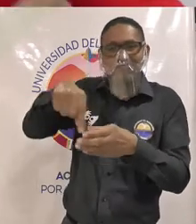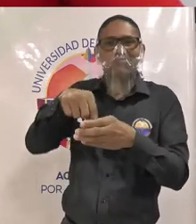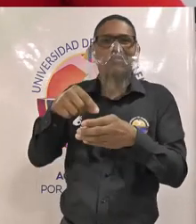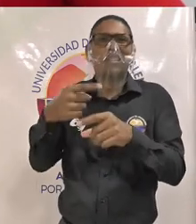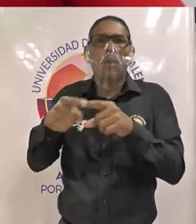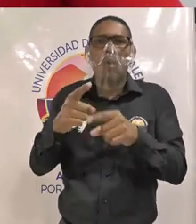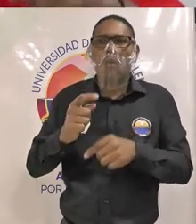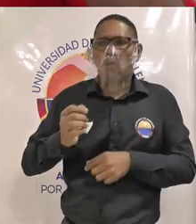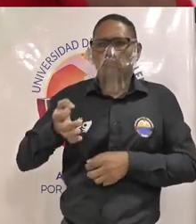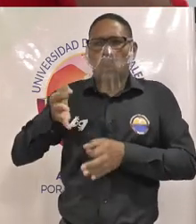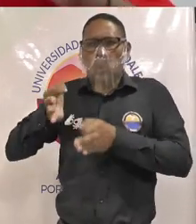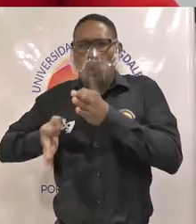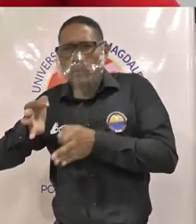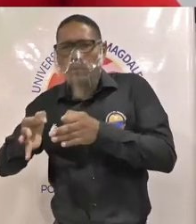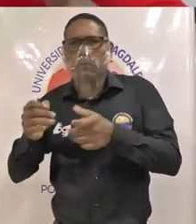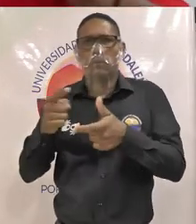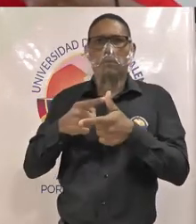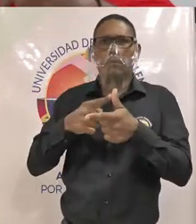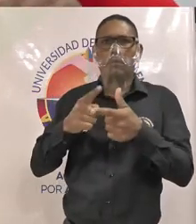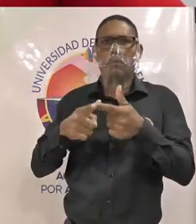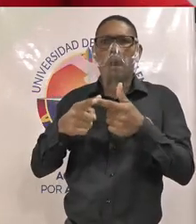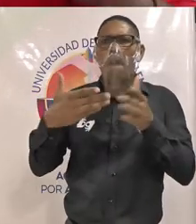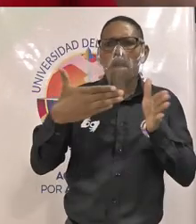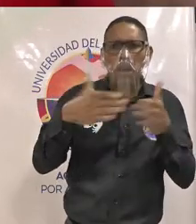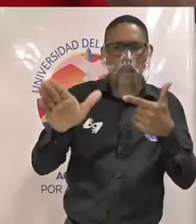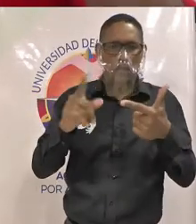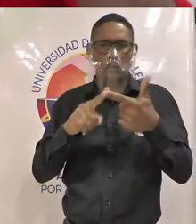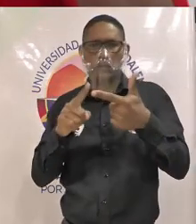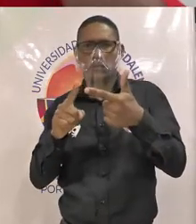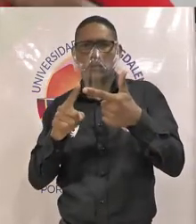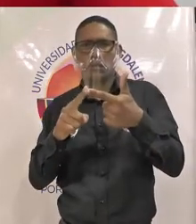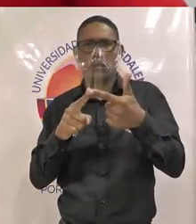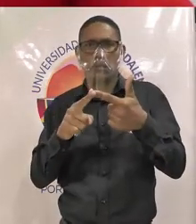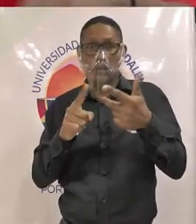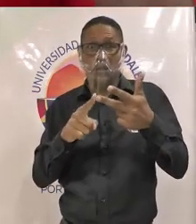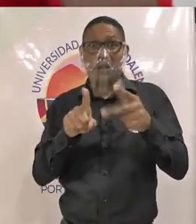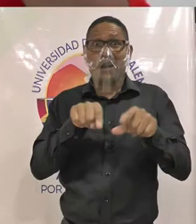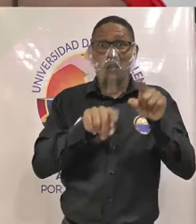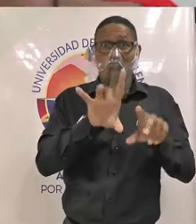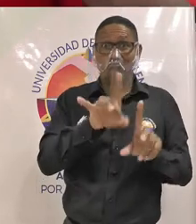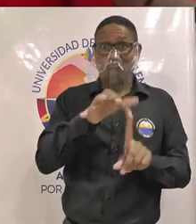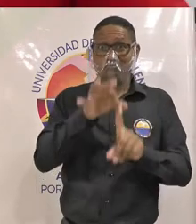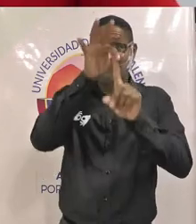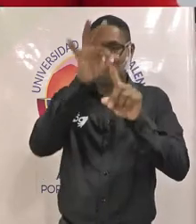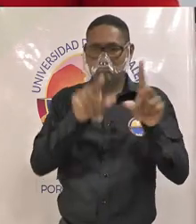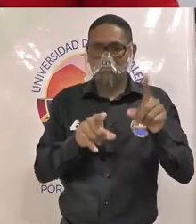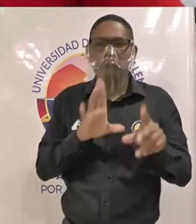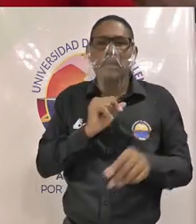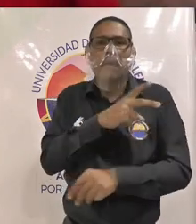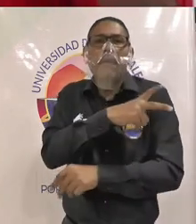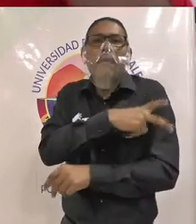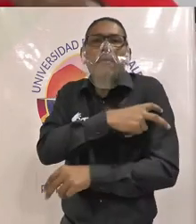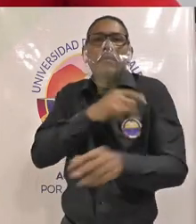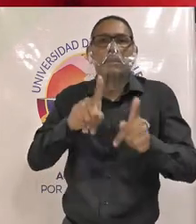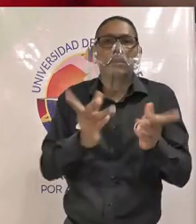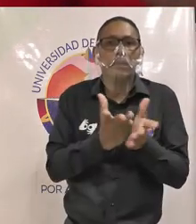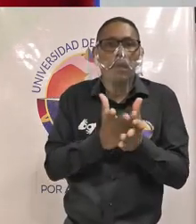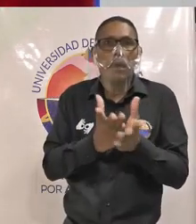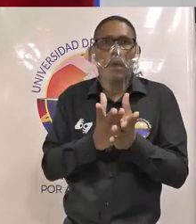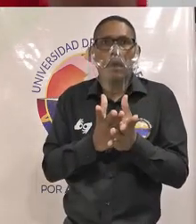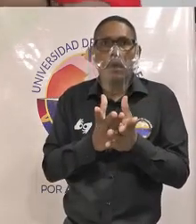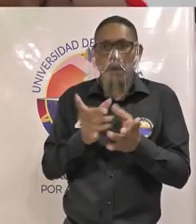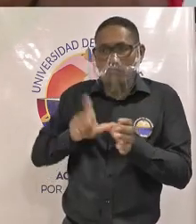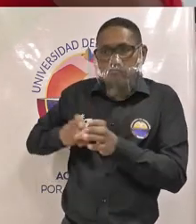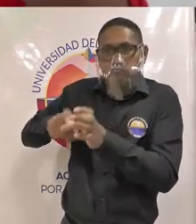jurídica la oficina de planeación y cuerpos especializados para eso los representantes estudiantiles los cuales se encarguen de